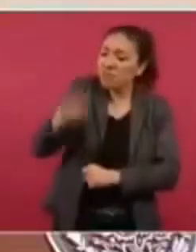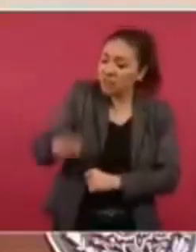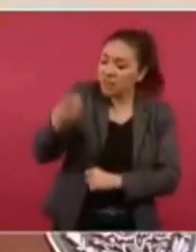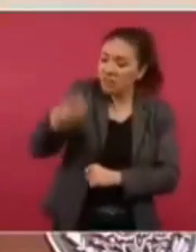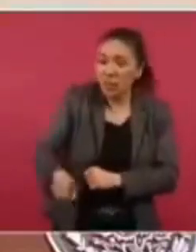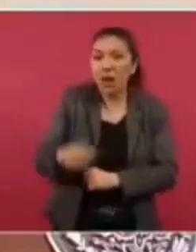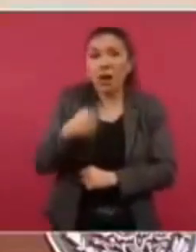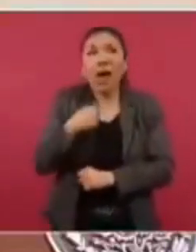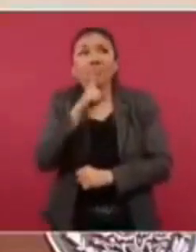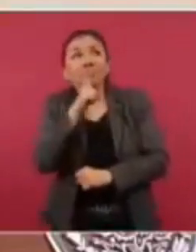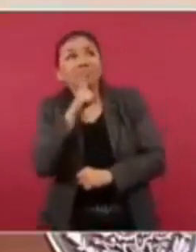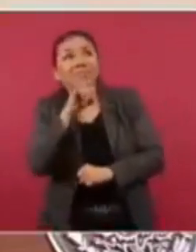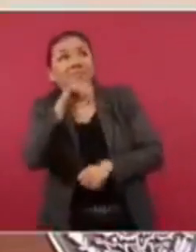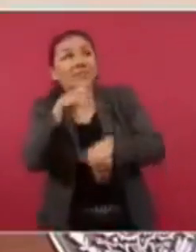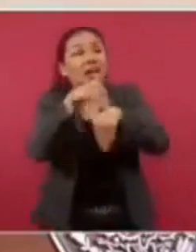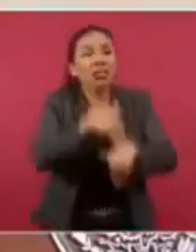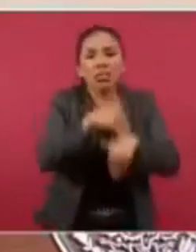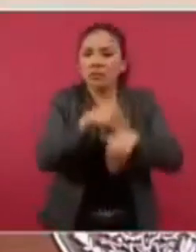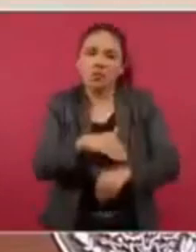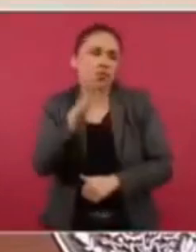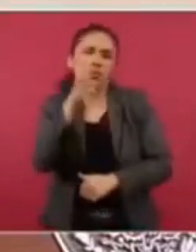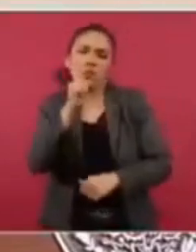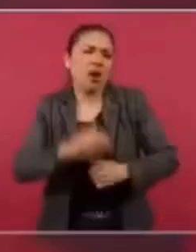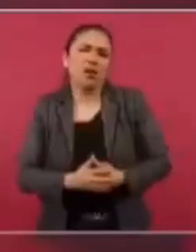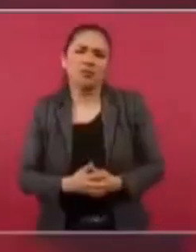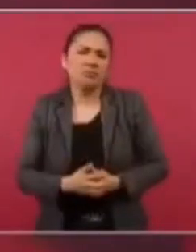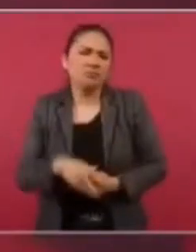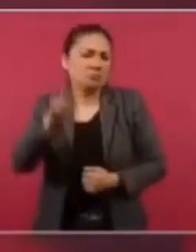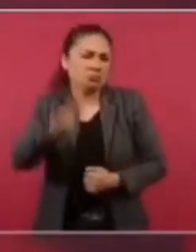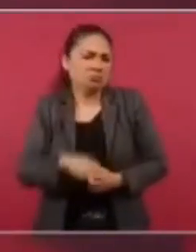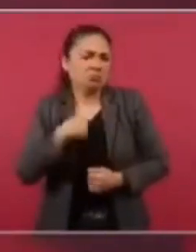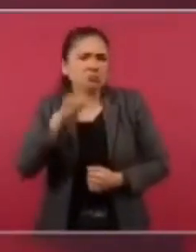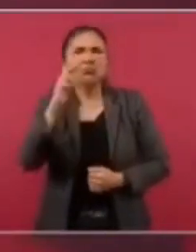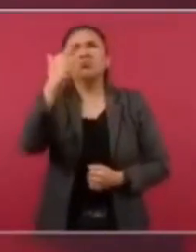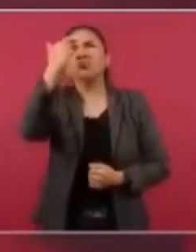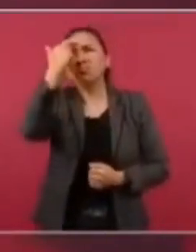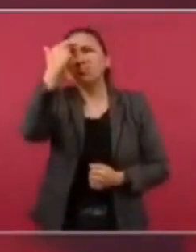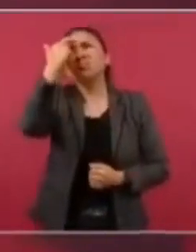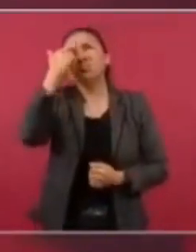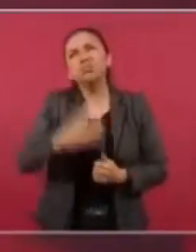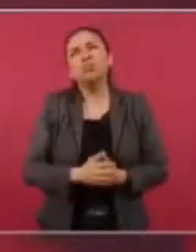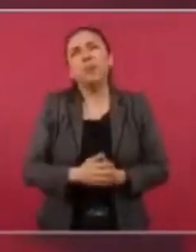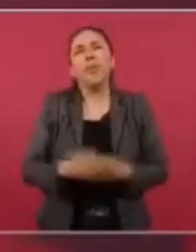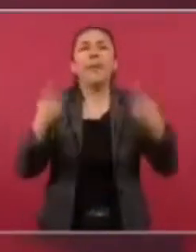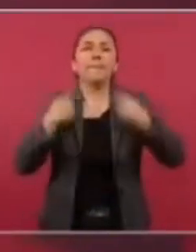Yo recuerdo que me platicó el finado